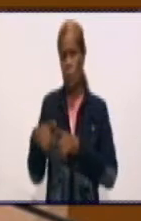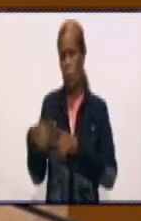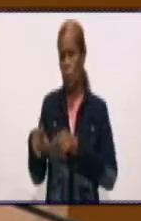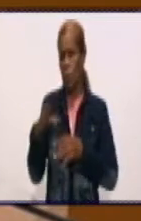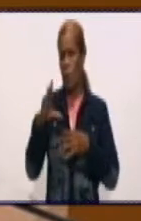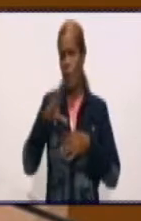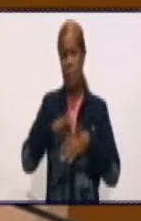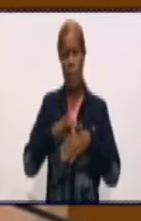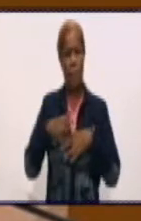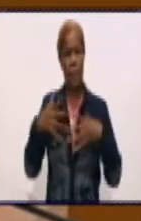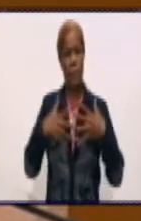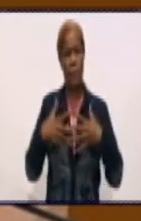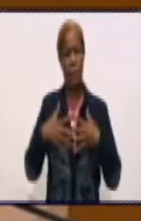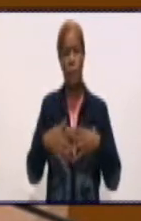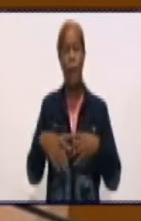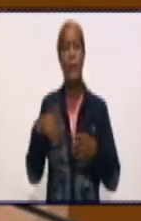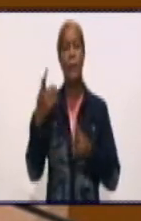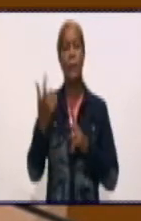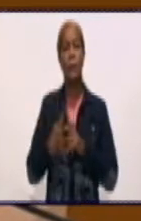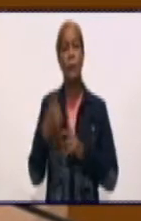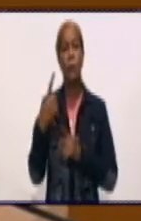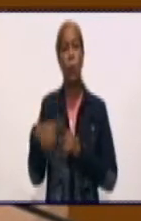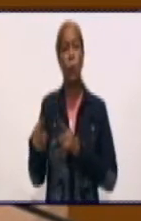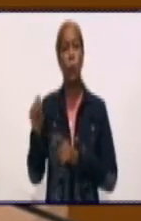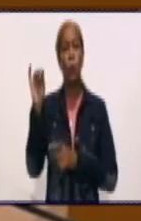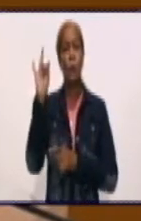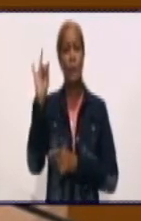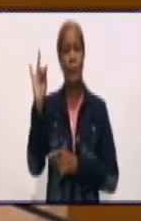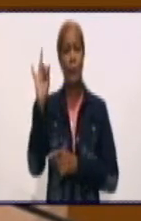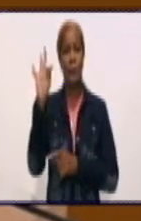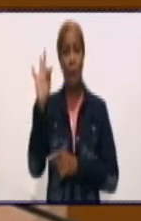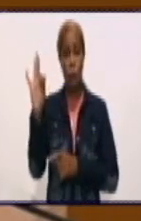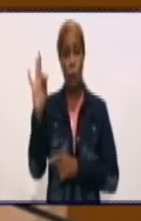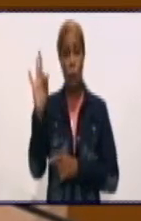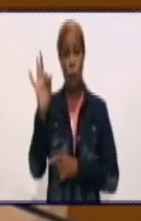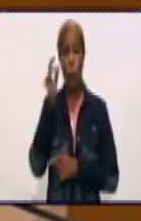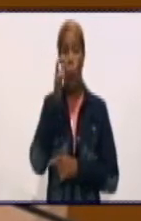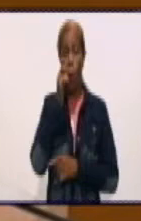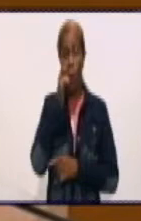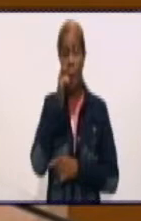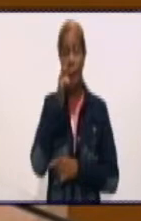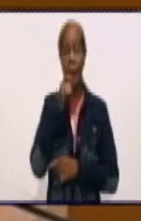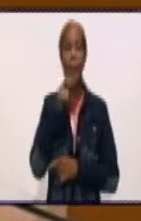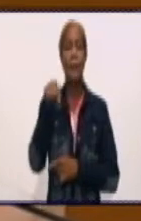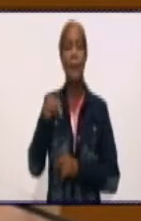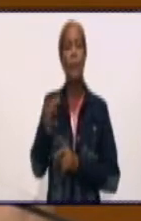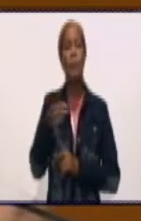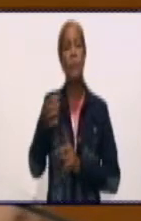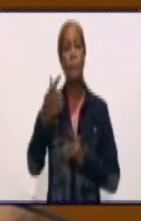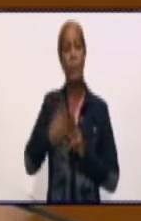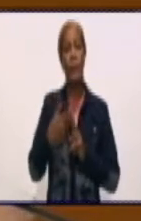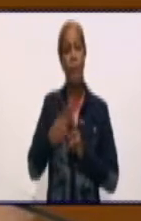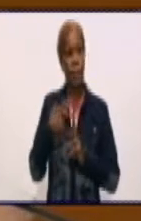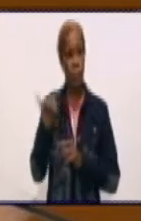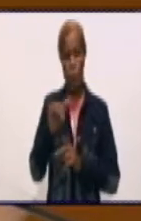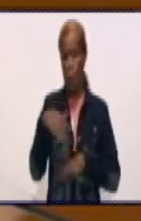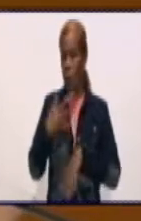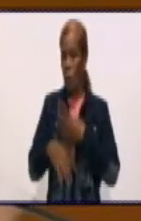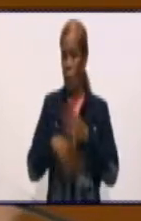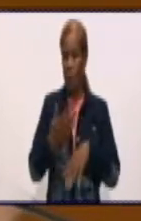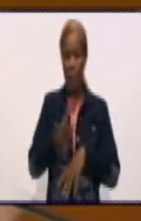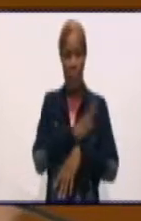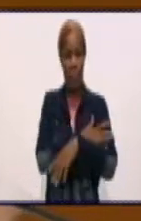transmisión. Y un paciente masculino de 78 años de vallamo, hipertenso y también procedente de un área de transmisión.